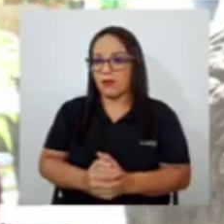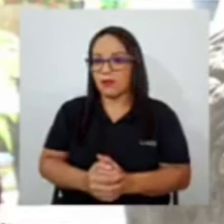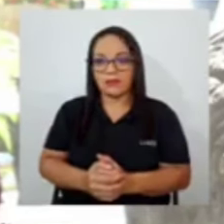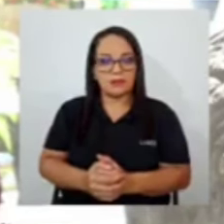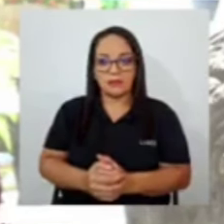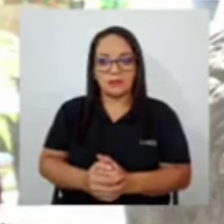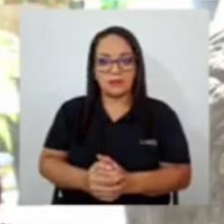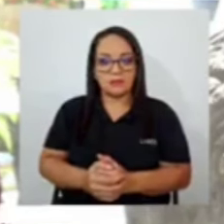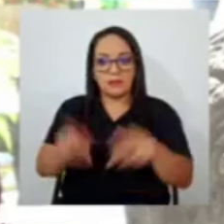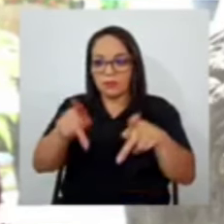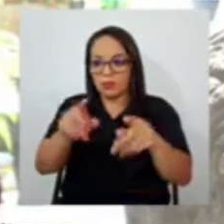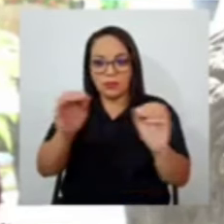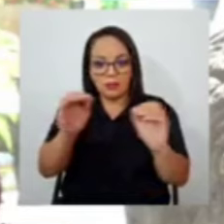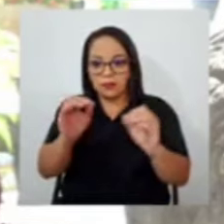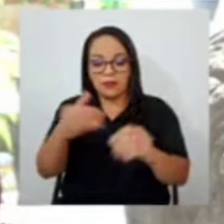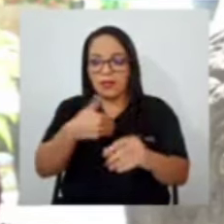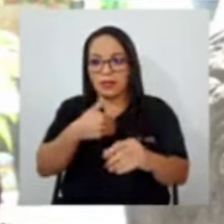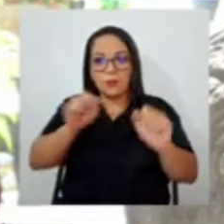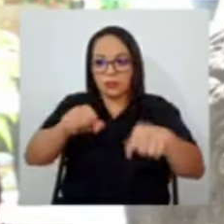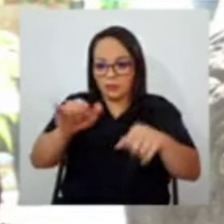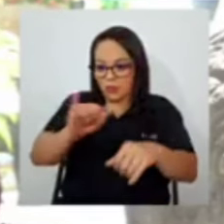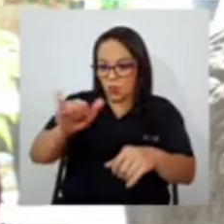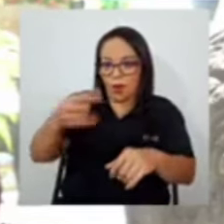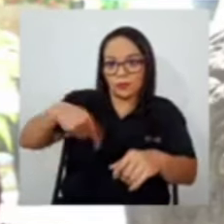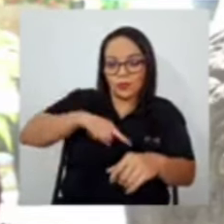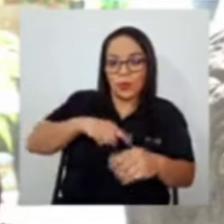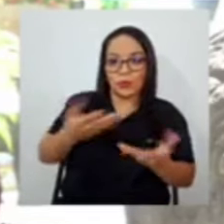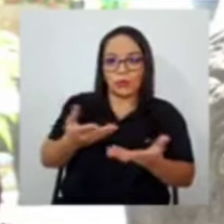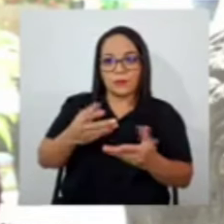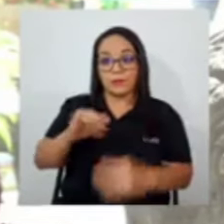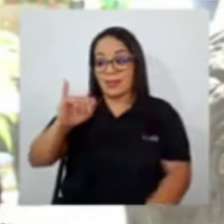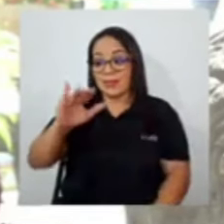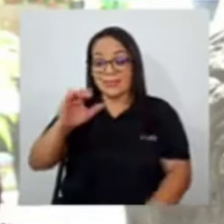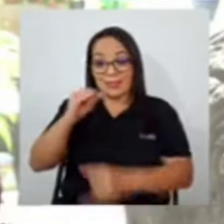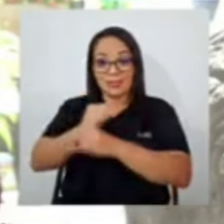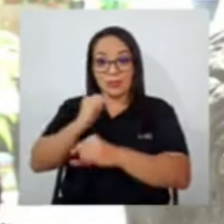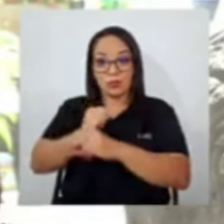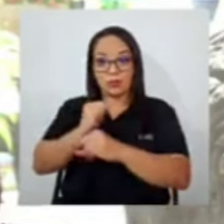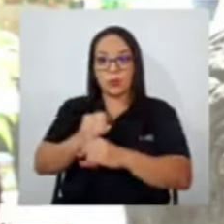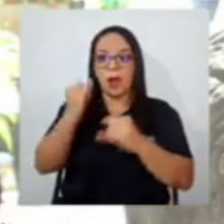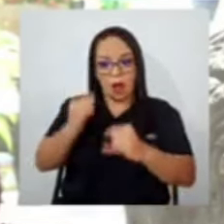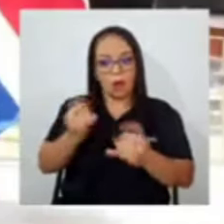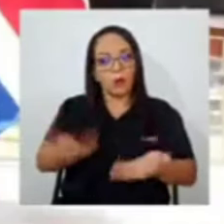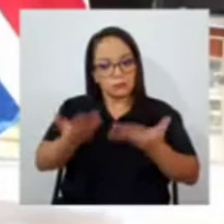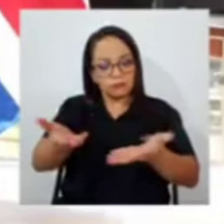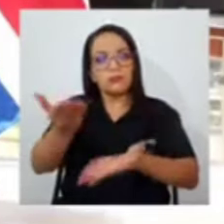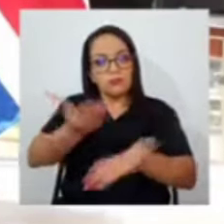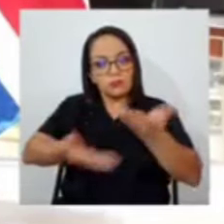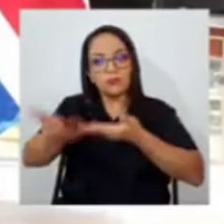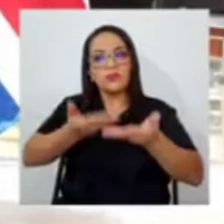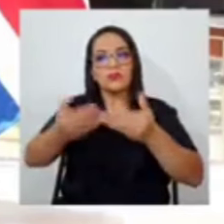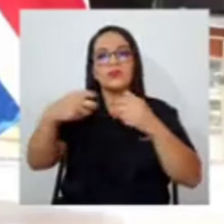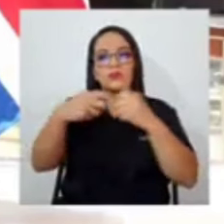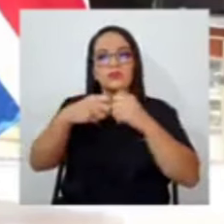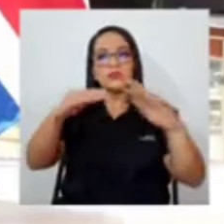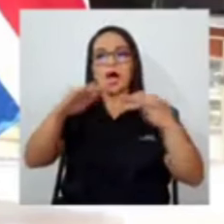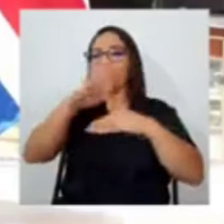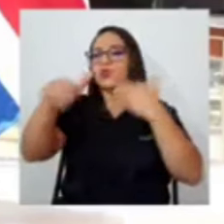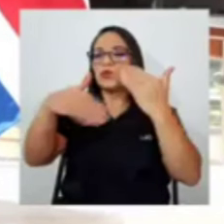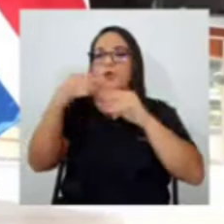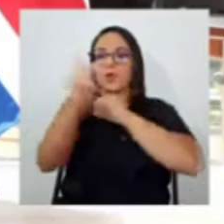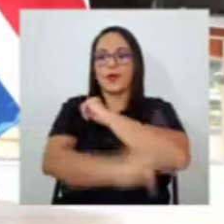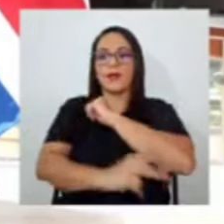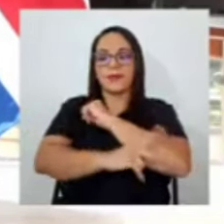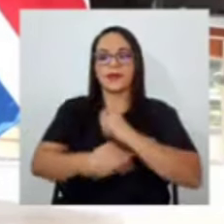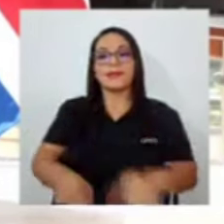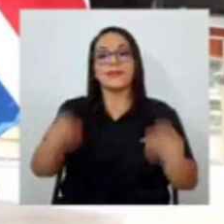mismas posibilidades. El ICE está ahí, como su ley lo establece, para llevarle servicio eléctrico a todo el país. Y en esa base hemos